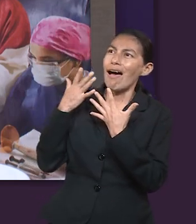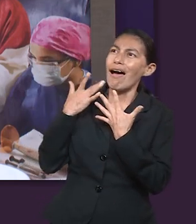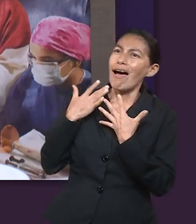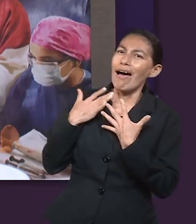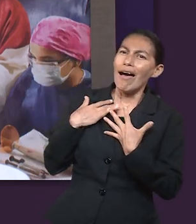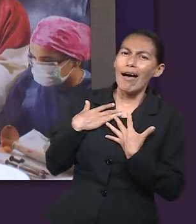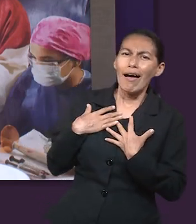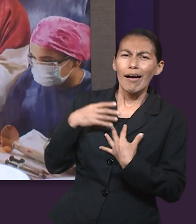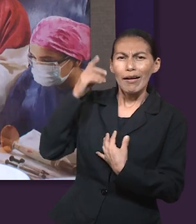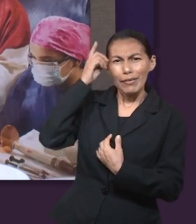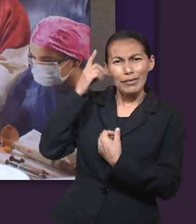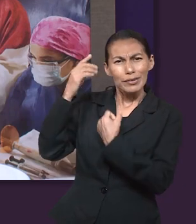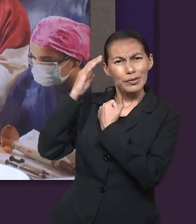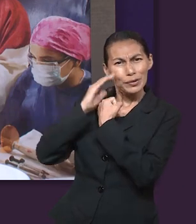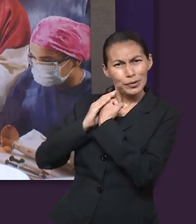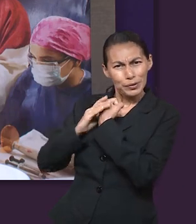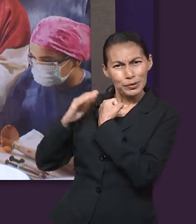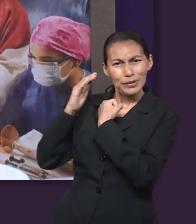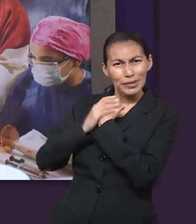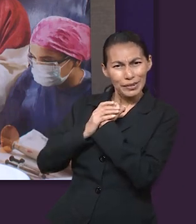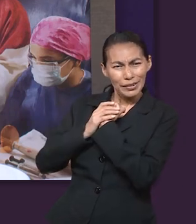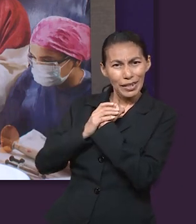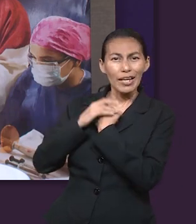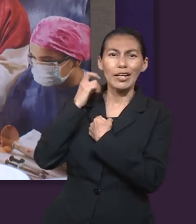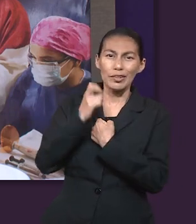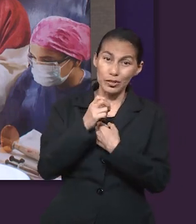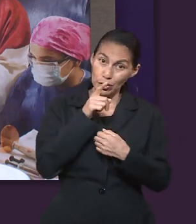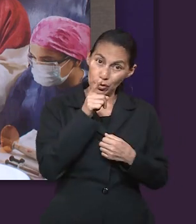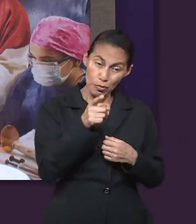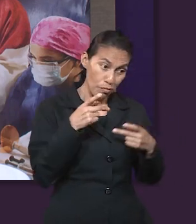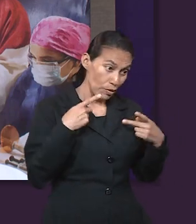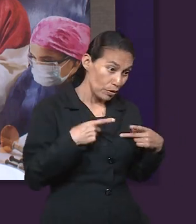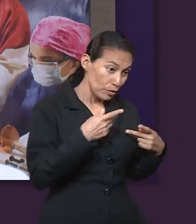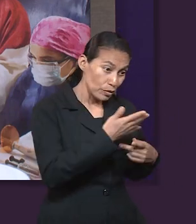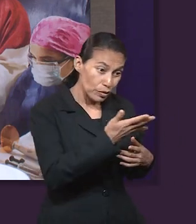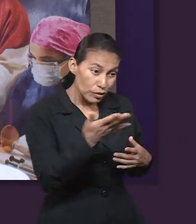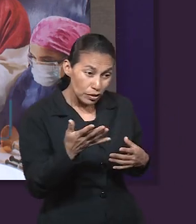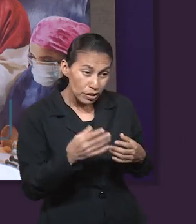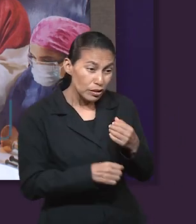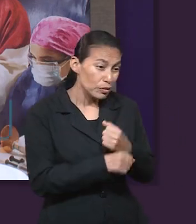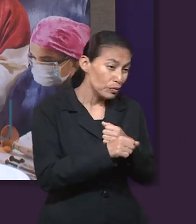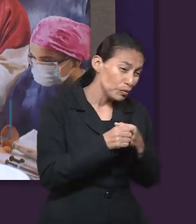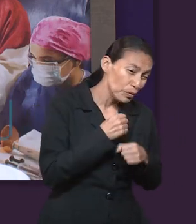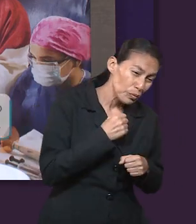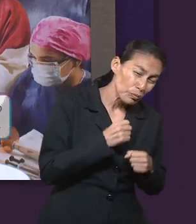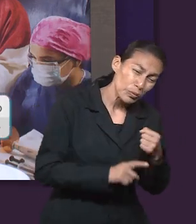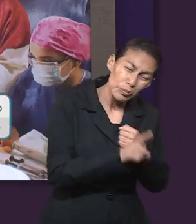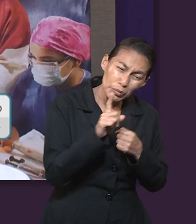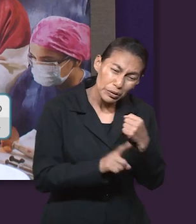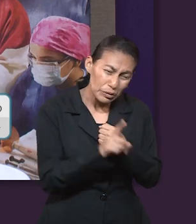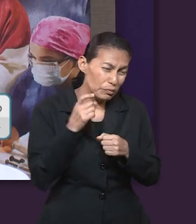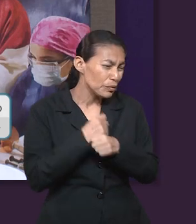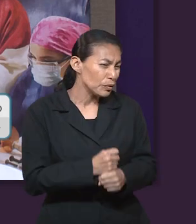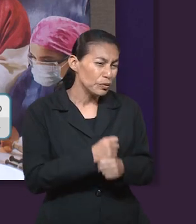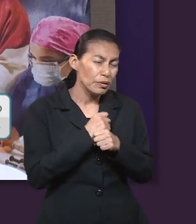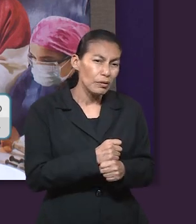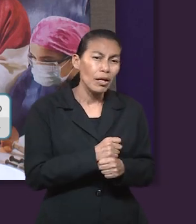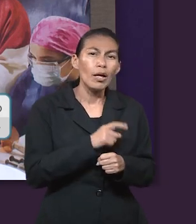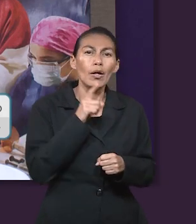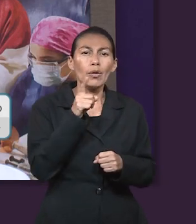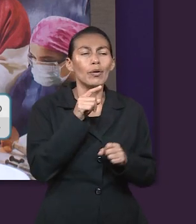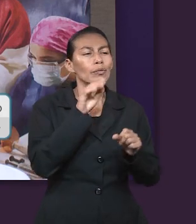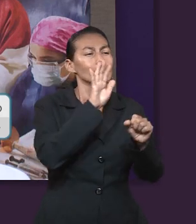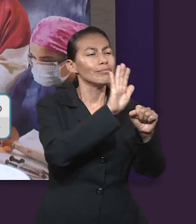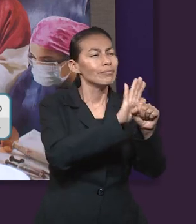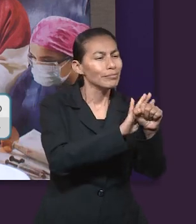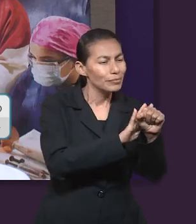ministro de consolación. Y al compartir con otros tus luchas, tus dificultades y mostrarles el